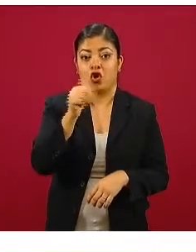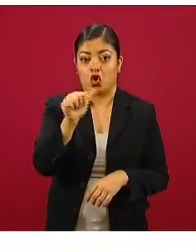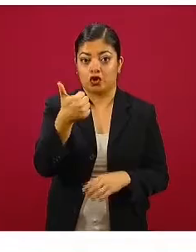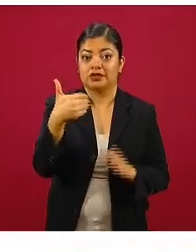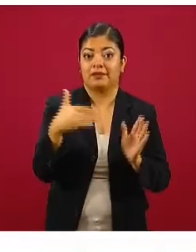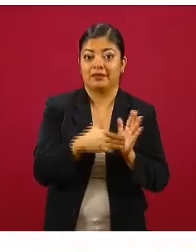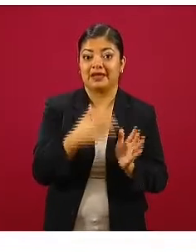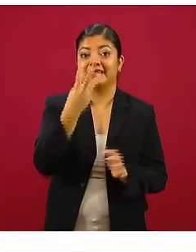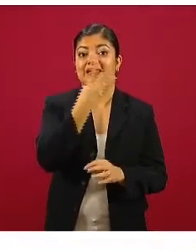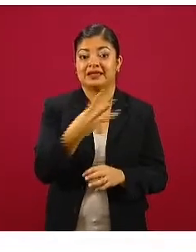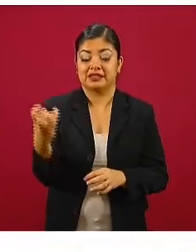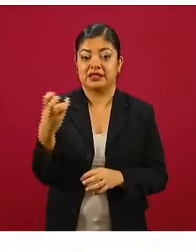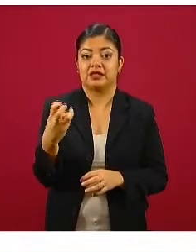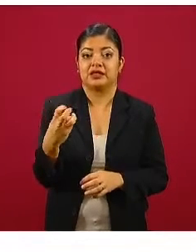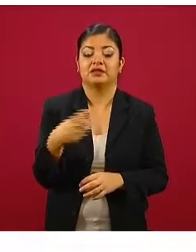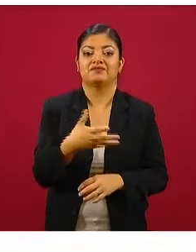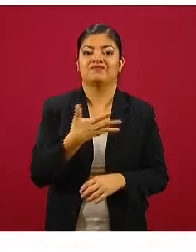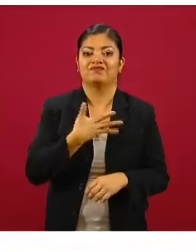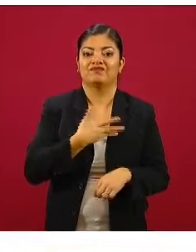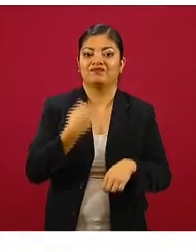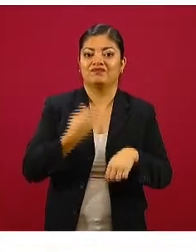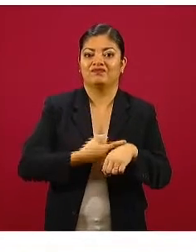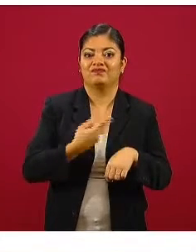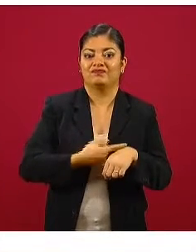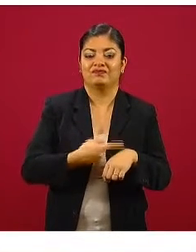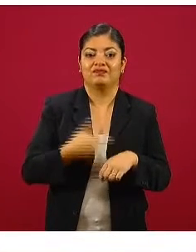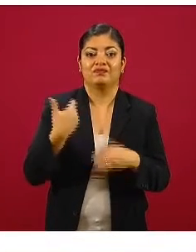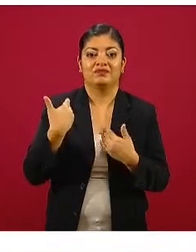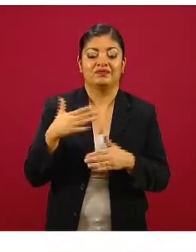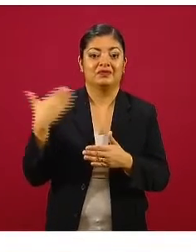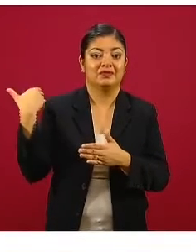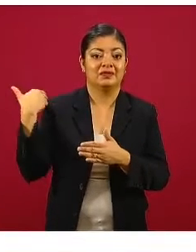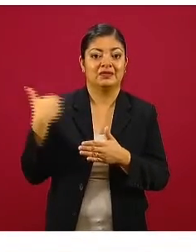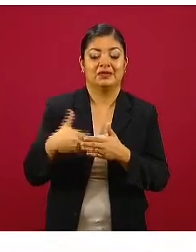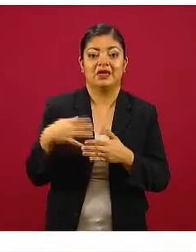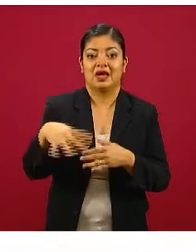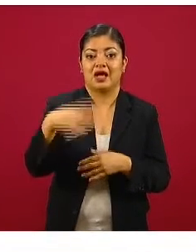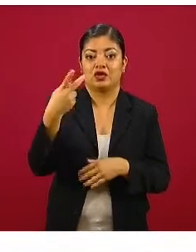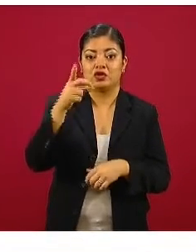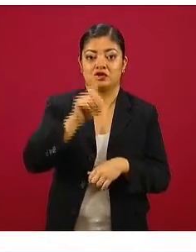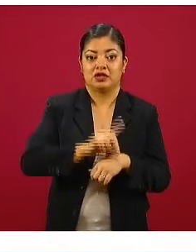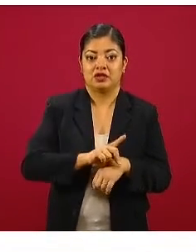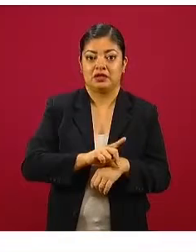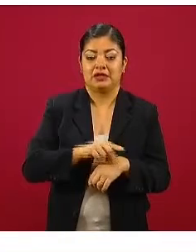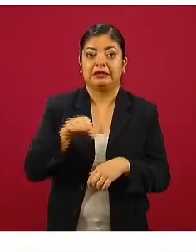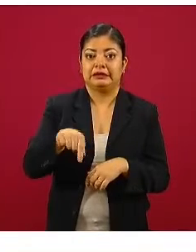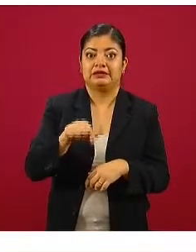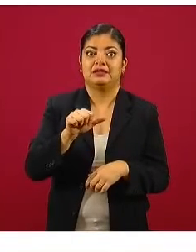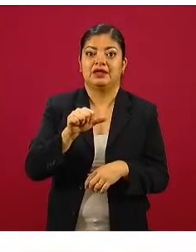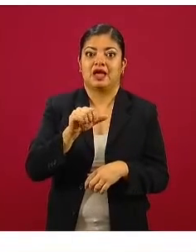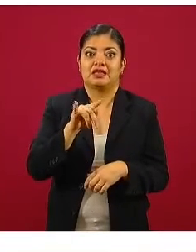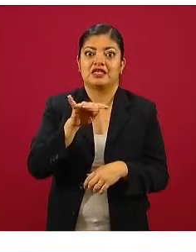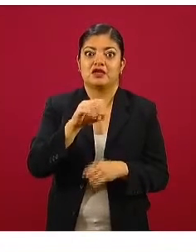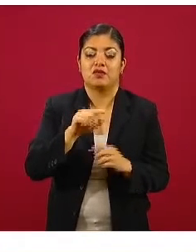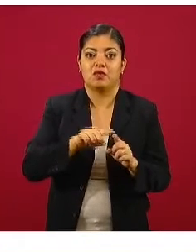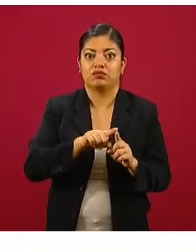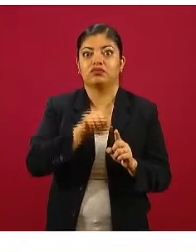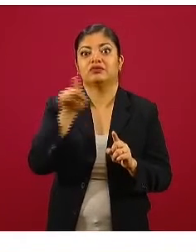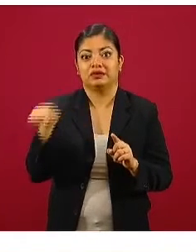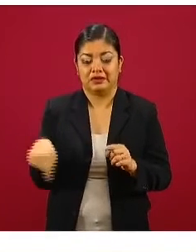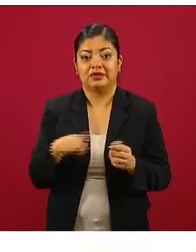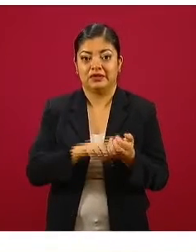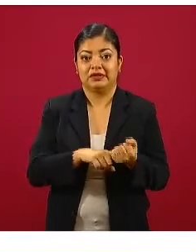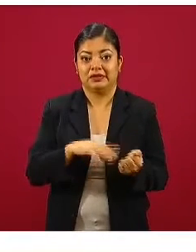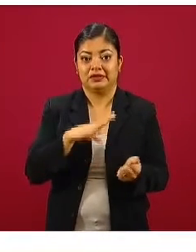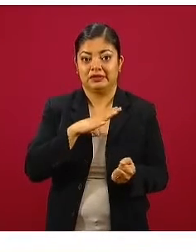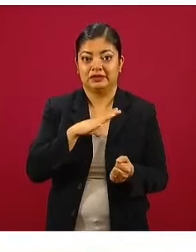han tenido esta enfermedad en los últimos 14 días. Esta es la parte activa de la epidemia y, como pueden ustedes apreciar, a lo